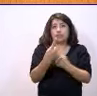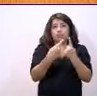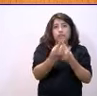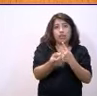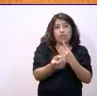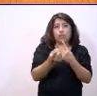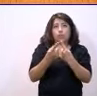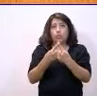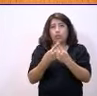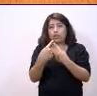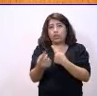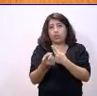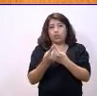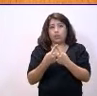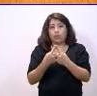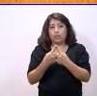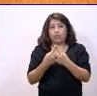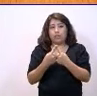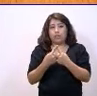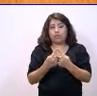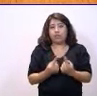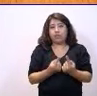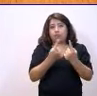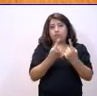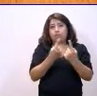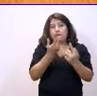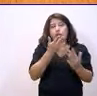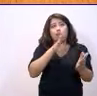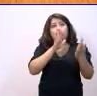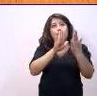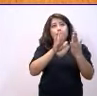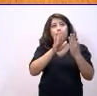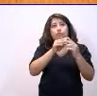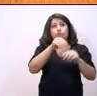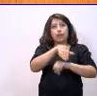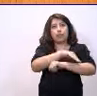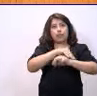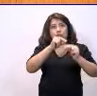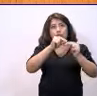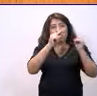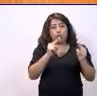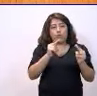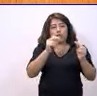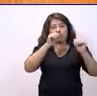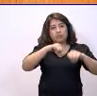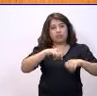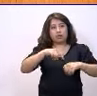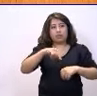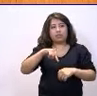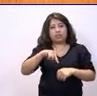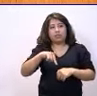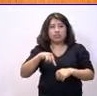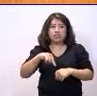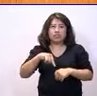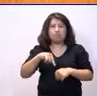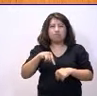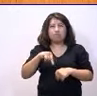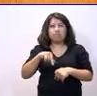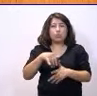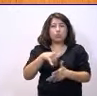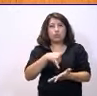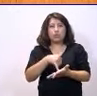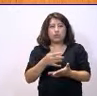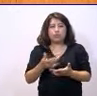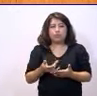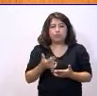aquí, cuando primero se enfrentó con el ministro Puente me pareció bien, pero cuando vino aquí la vi un poco servil, para que nos vamos a engañar.